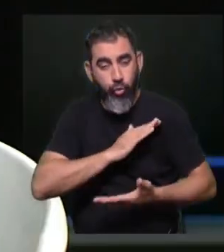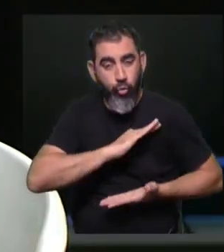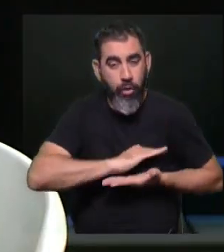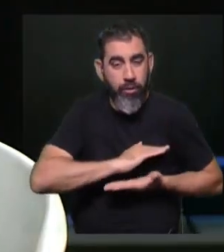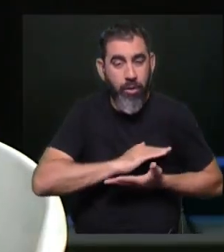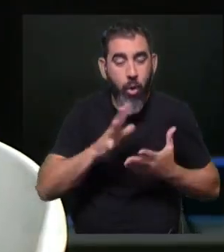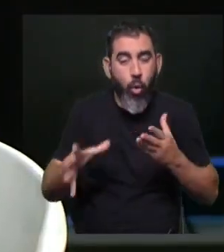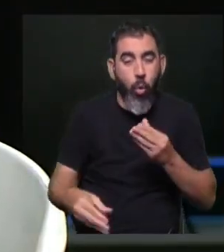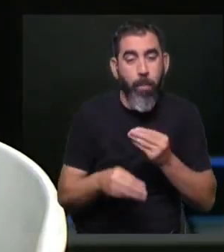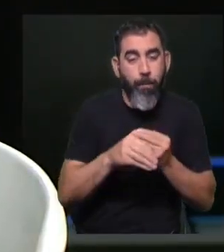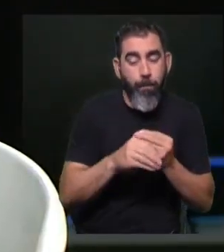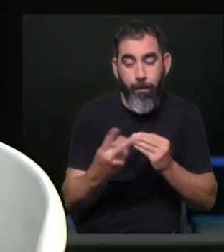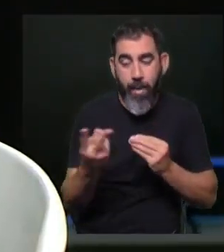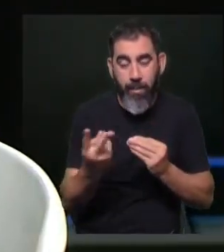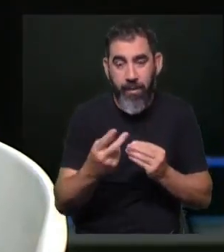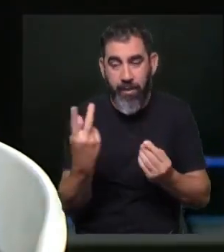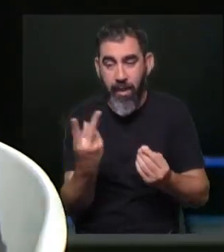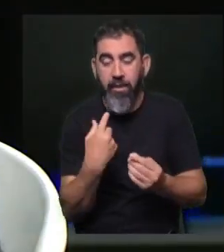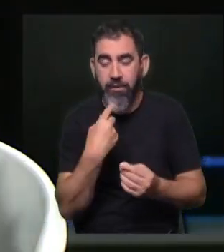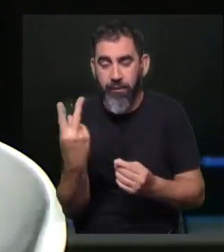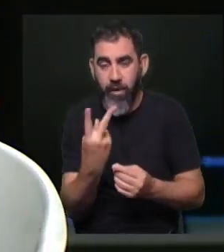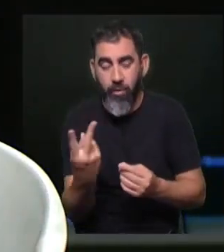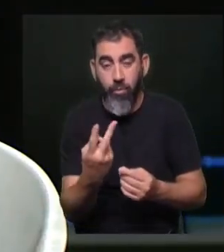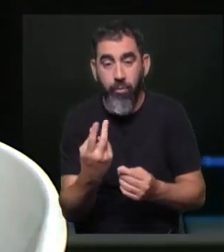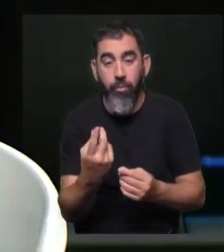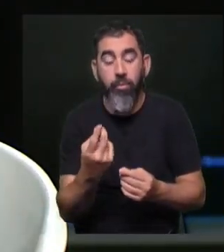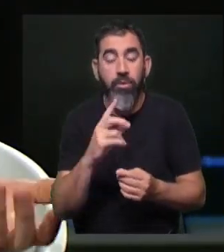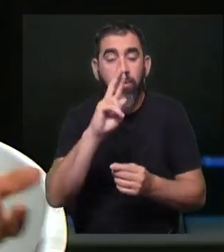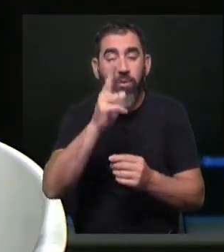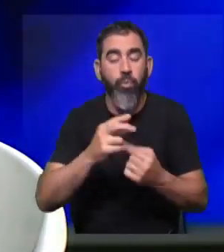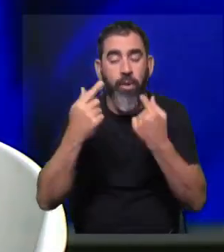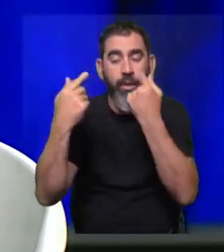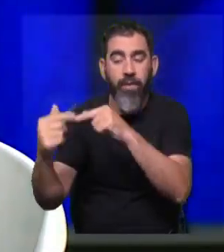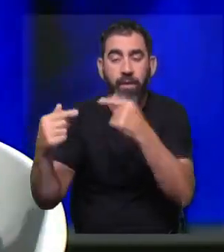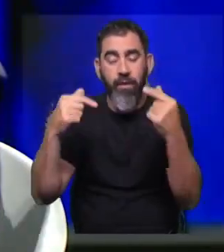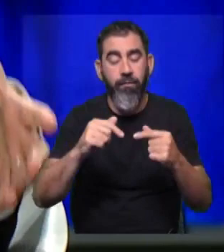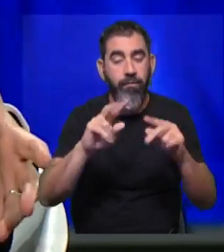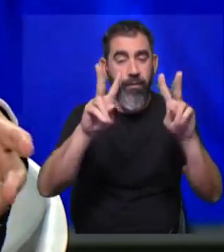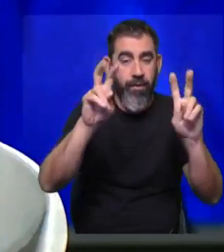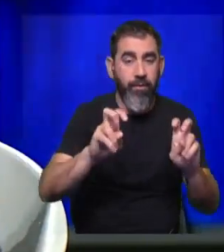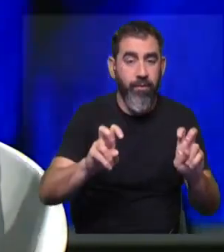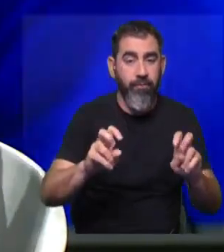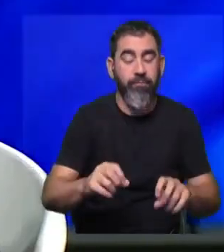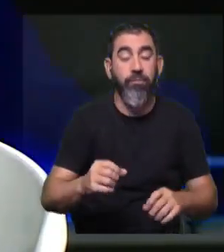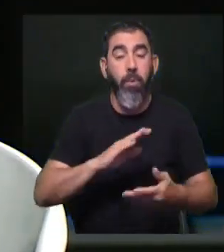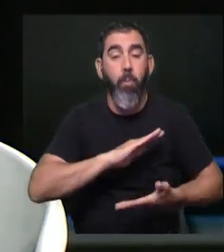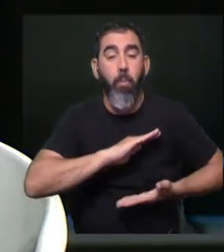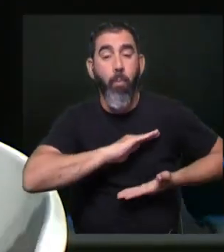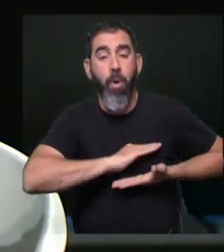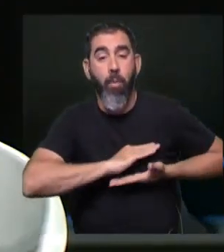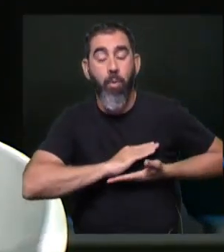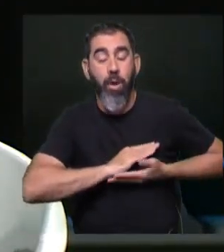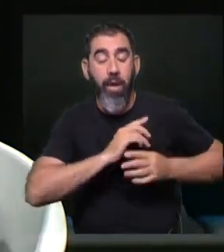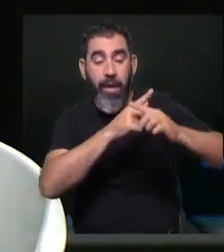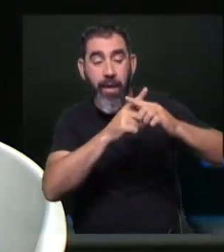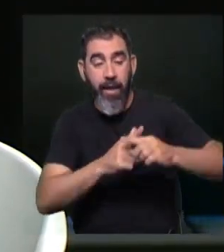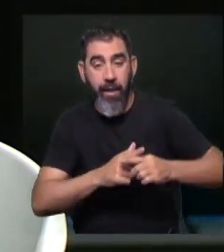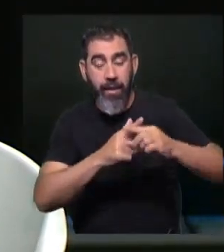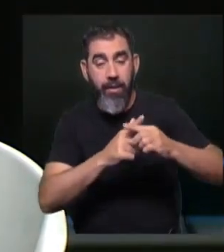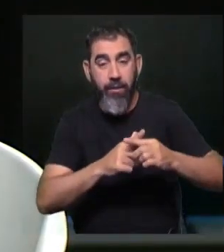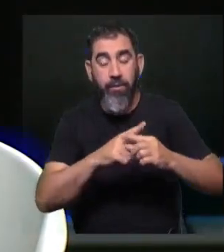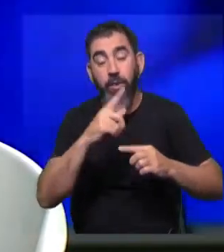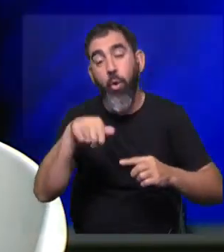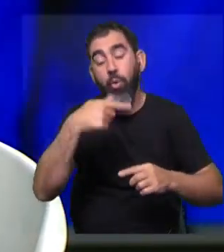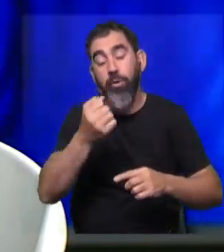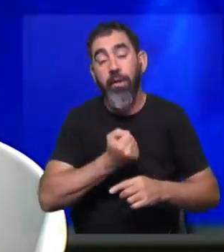complementaria, digamos. O sea, primero porque se utiliza otro tipo de agente físico, o en el caso de la mamografía usamos rayos X de baja energía, en el